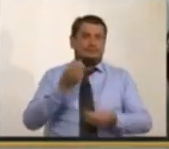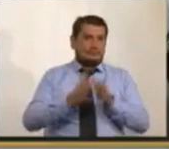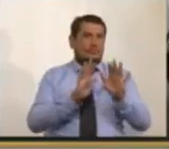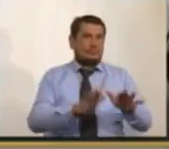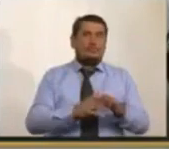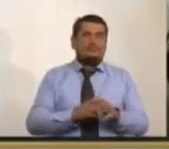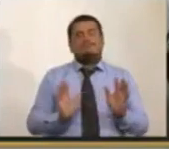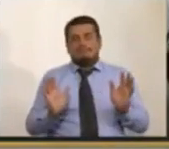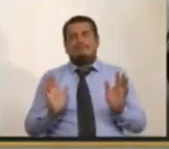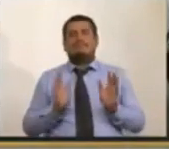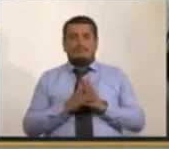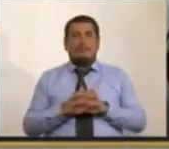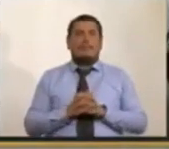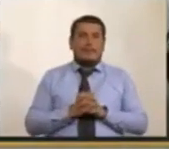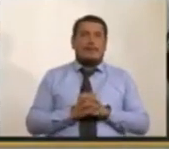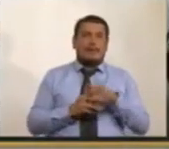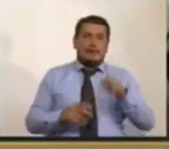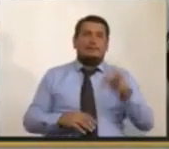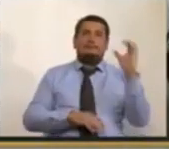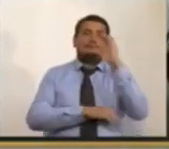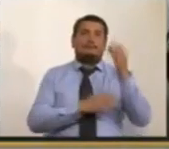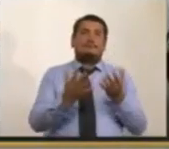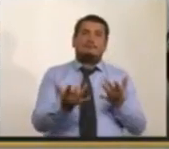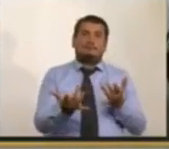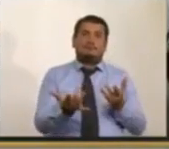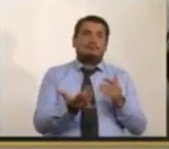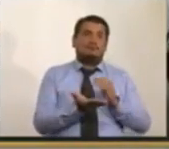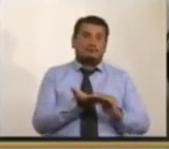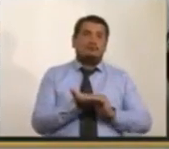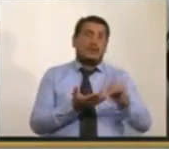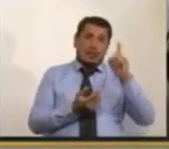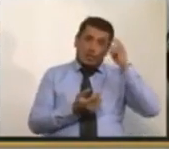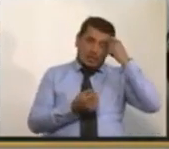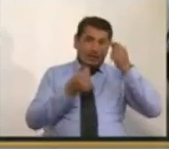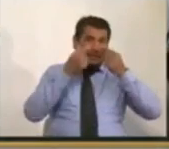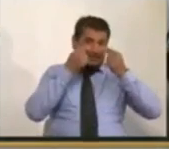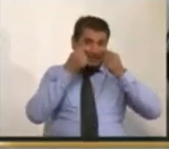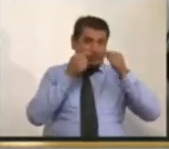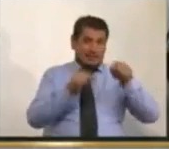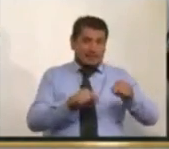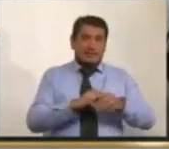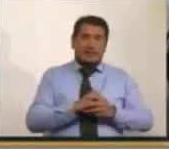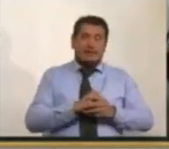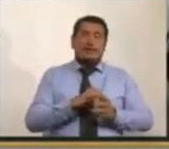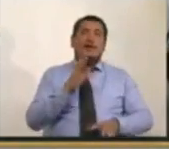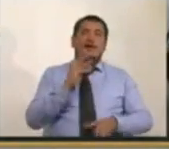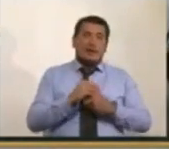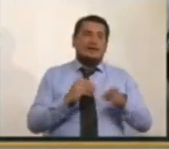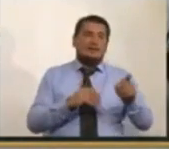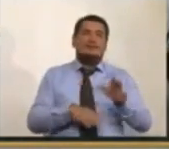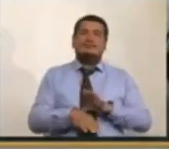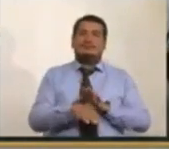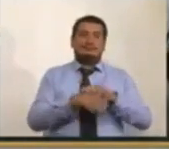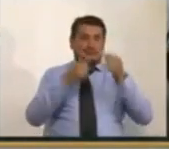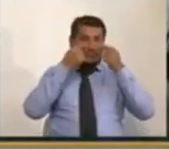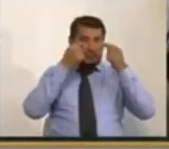Eso sí, el país está esperando que el gobierno Juan Manuel Santos y el señor doctor Juan